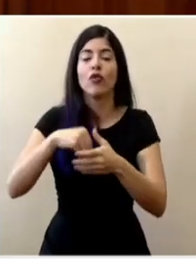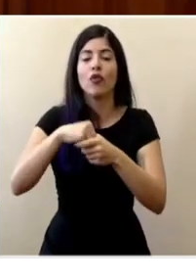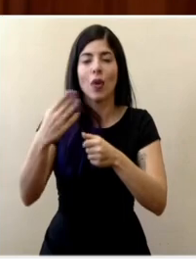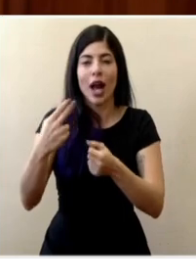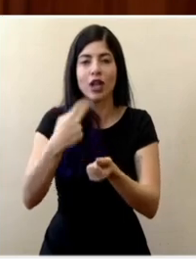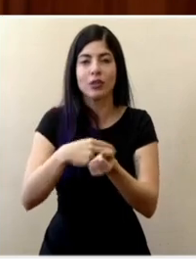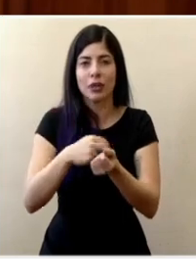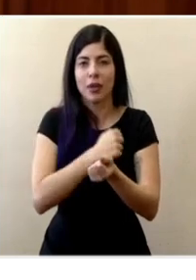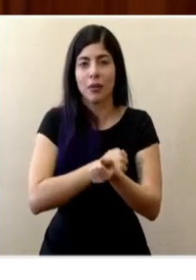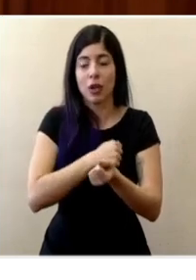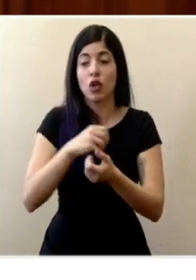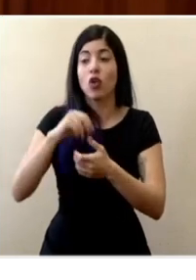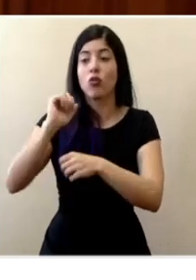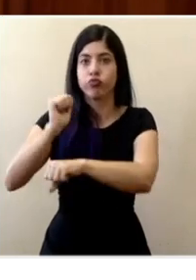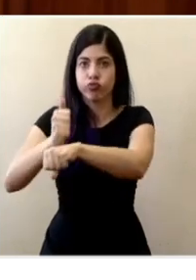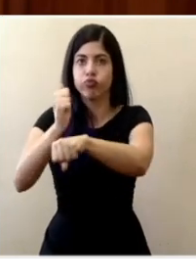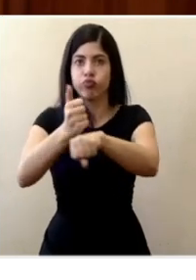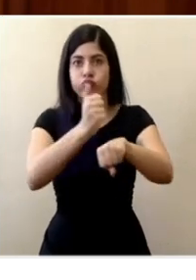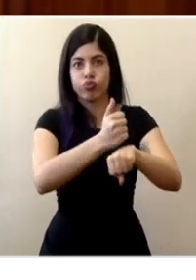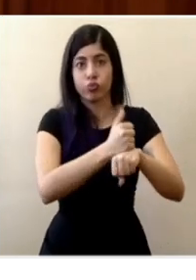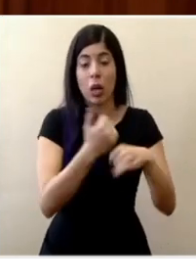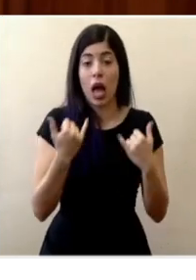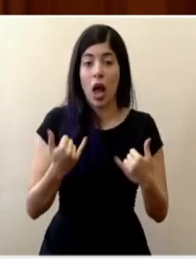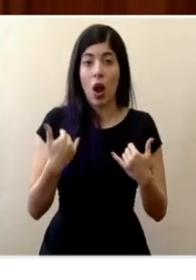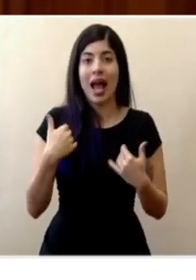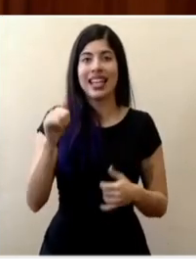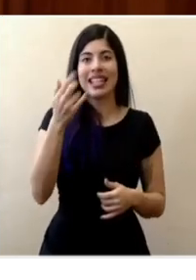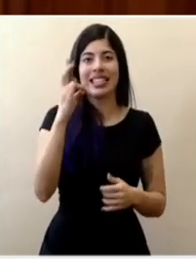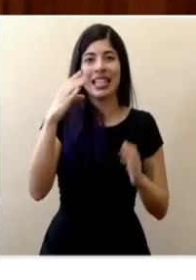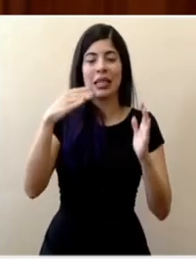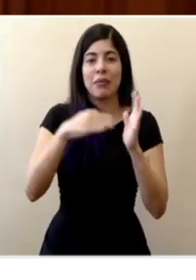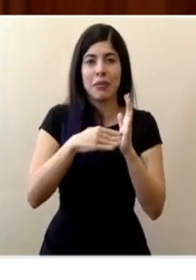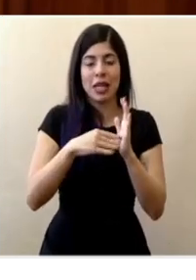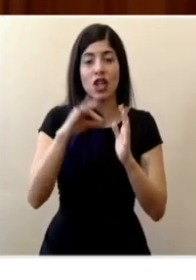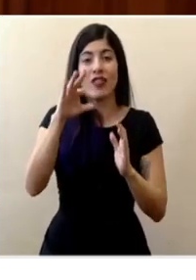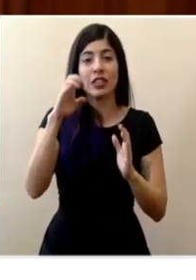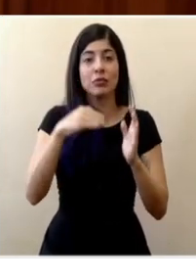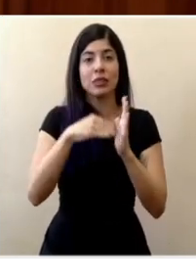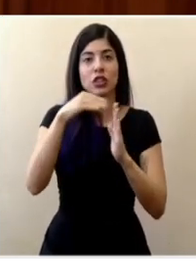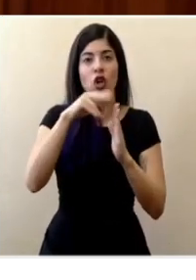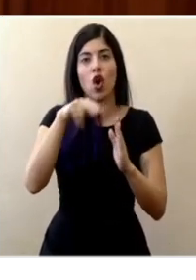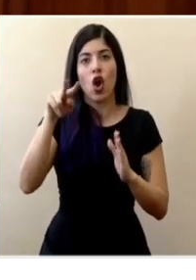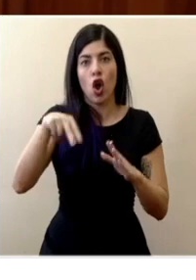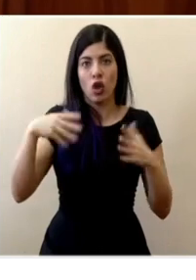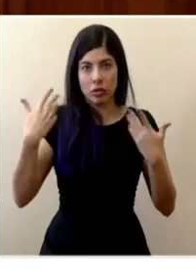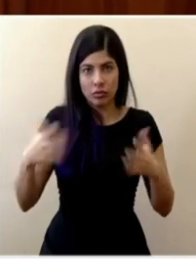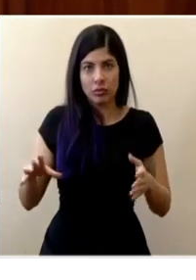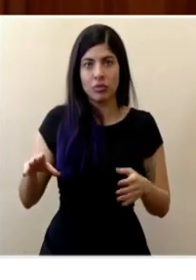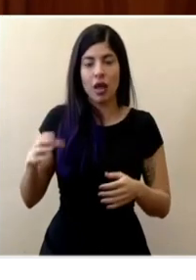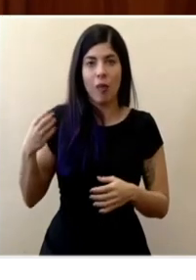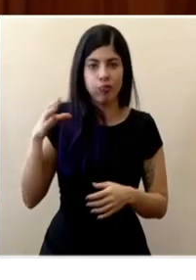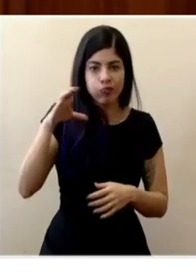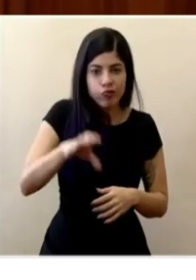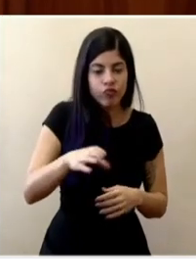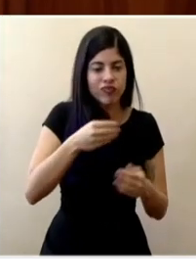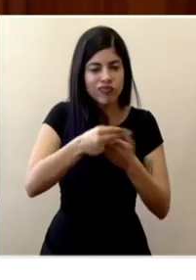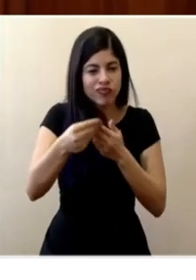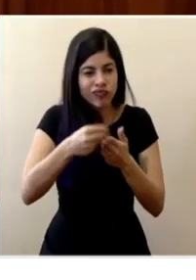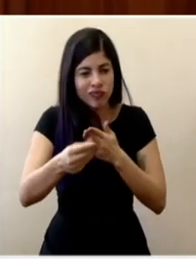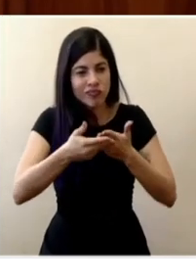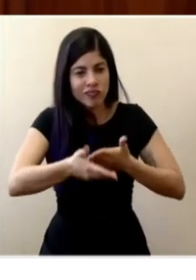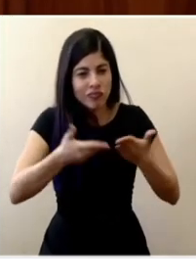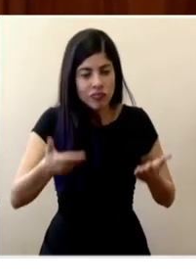Llevamos ya alrededor de 17.900 millones de colones invertidos en insumos,